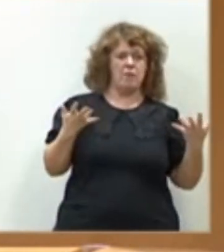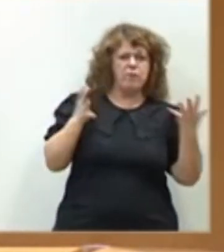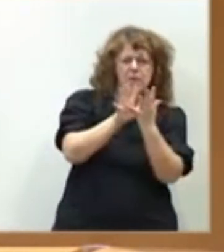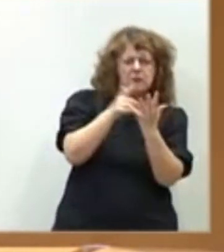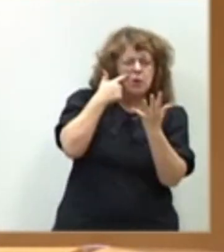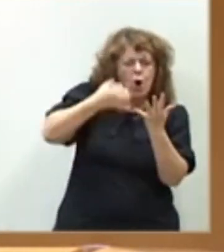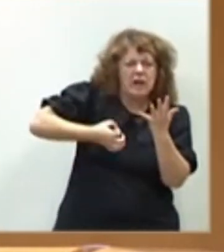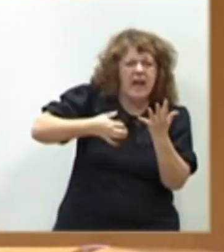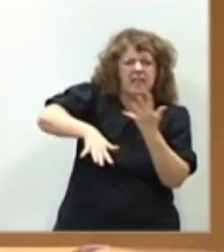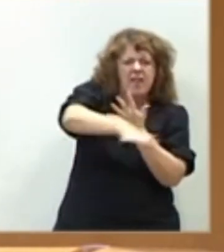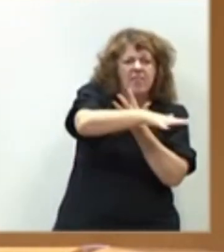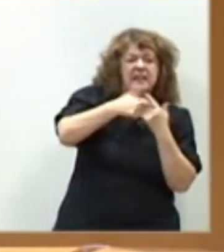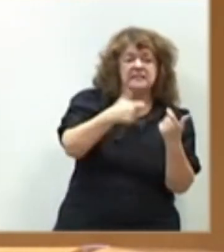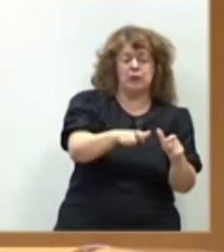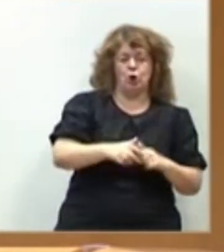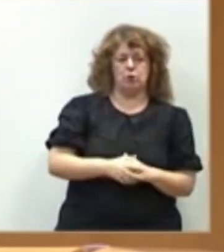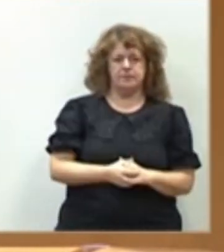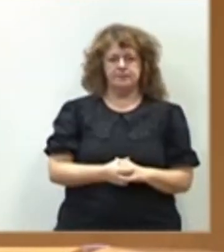realidades del sector.